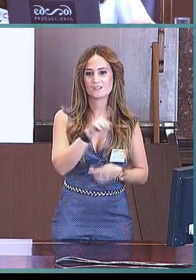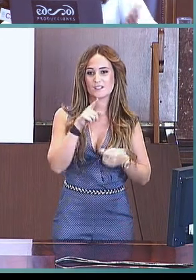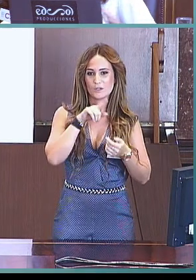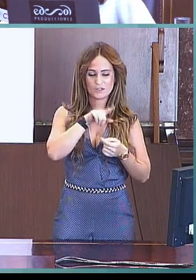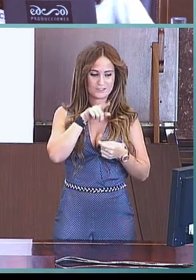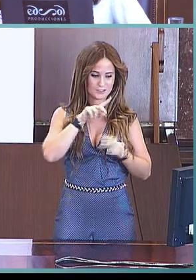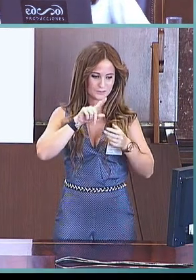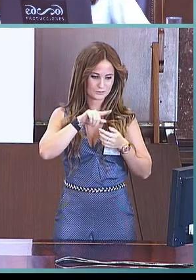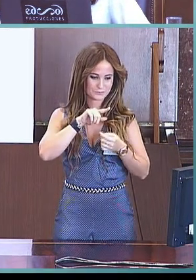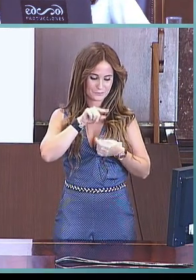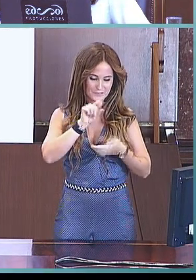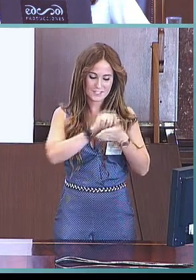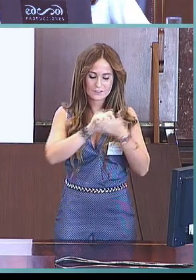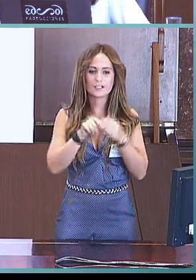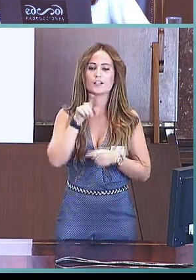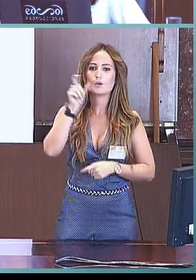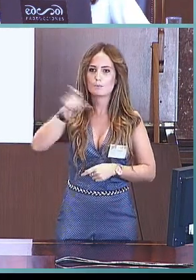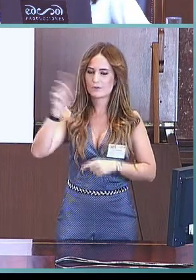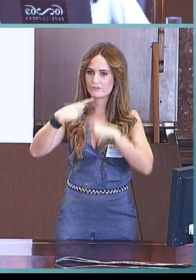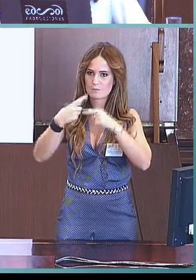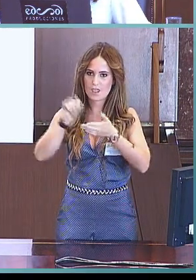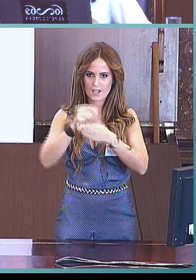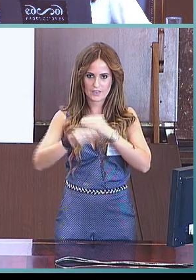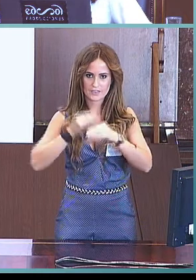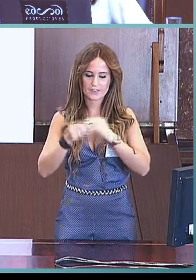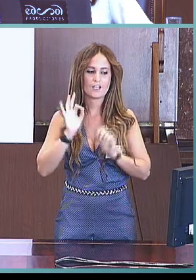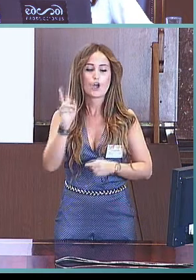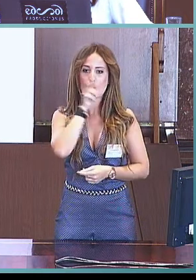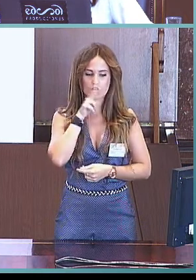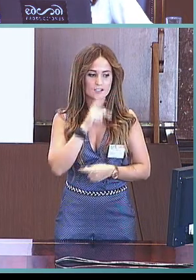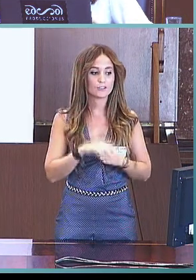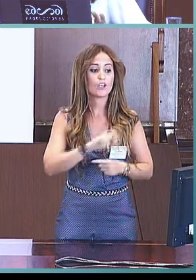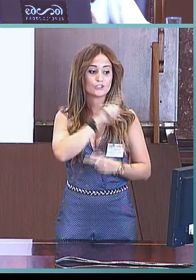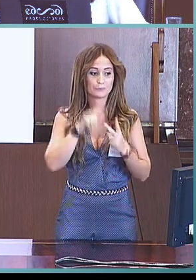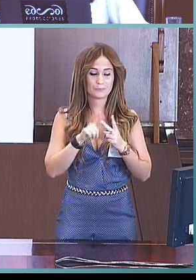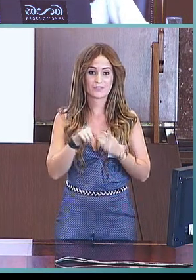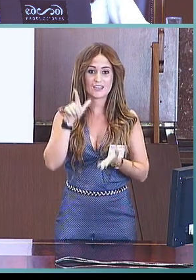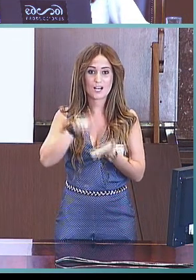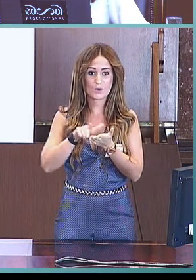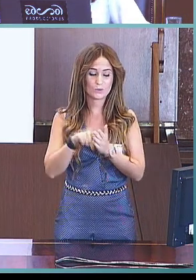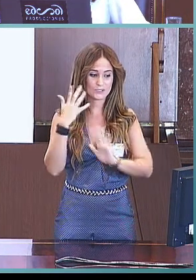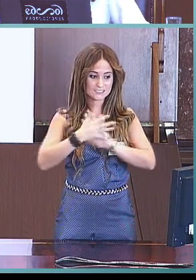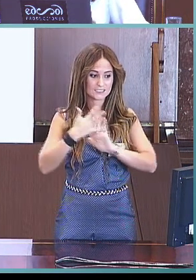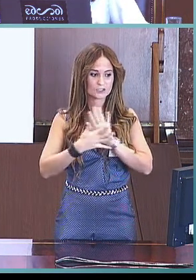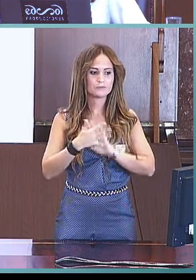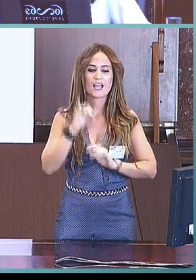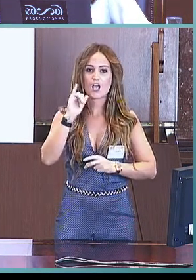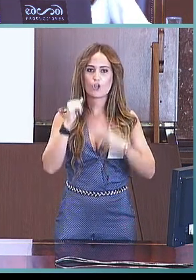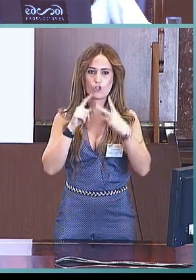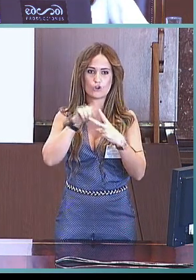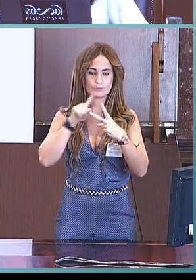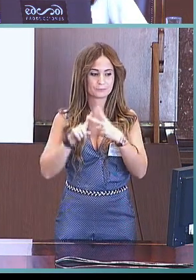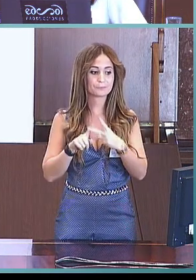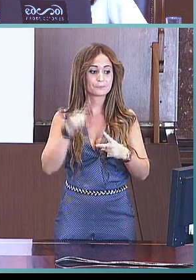los niños y niñas comprenden y producen. Bueno, pues en lengua de signos contamos ya con dos